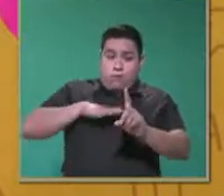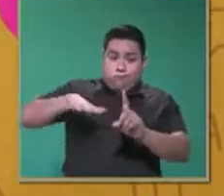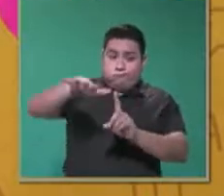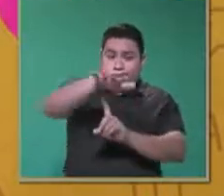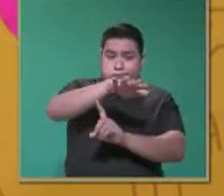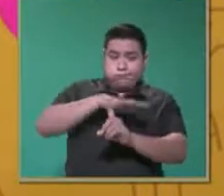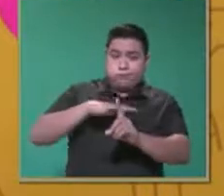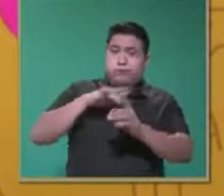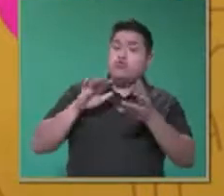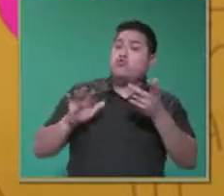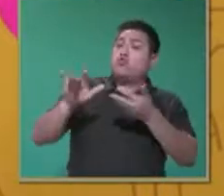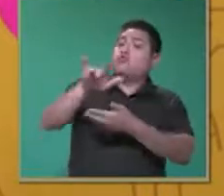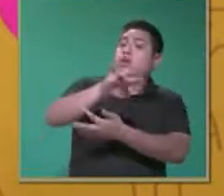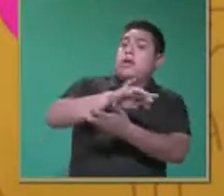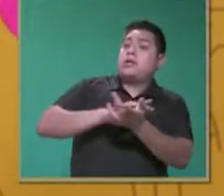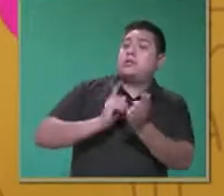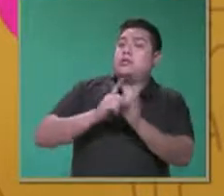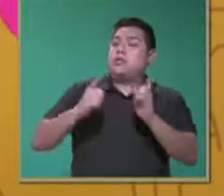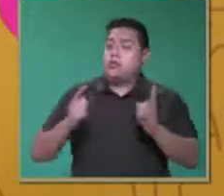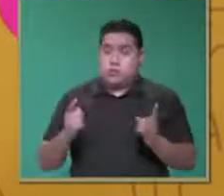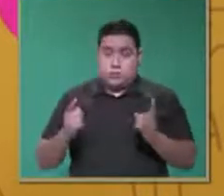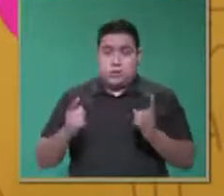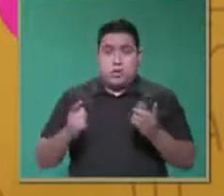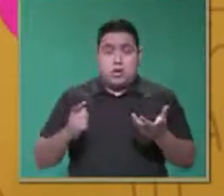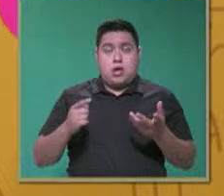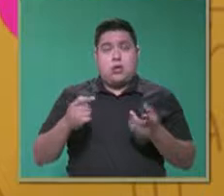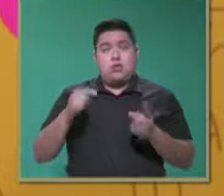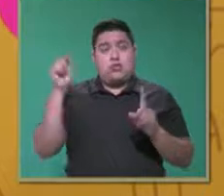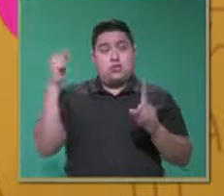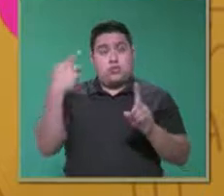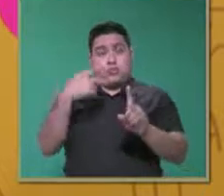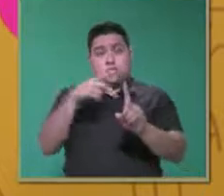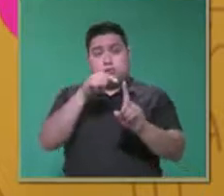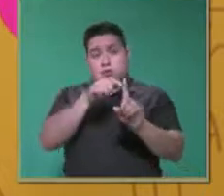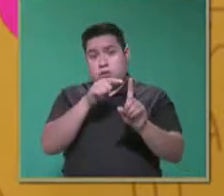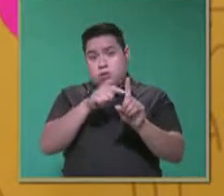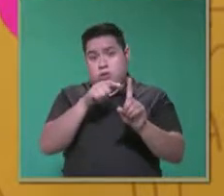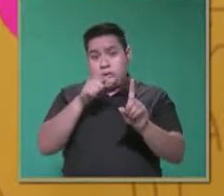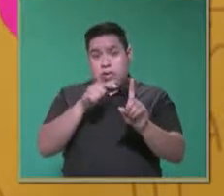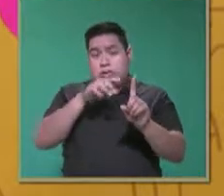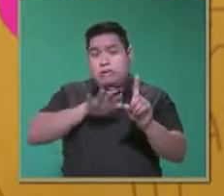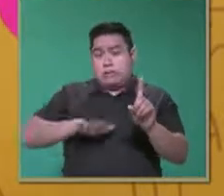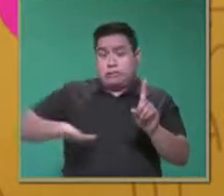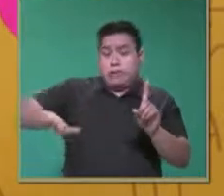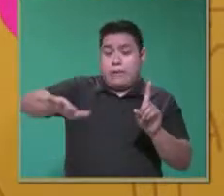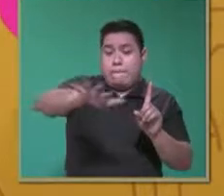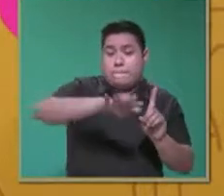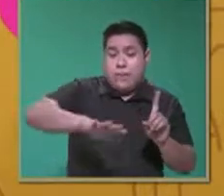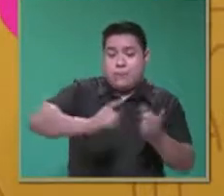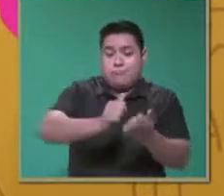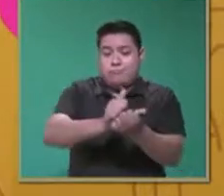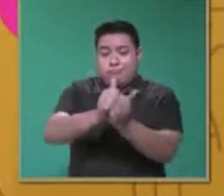se desarrolla, en donde convive, va a tener que ser adecuado a sus necesidades. Y